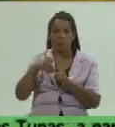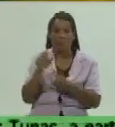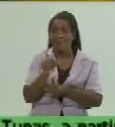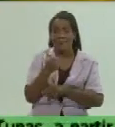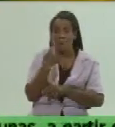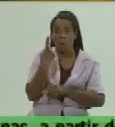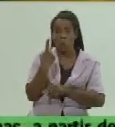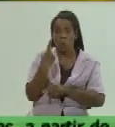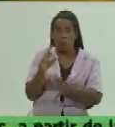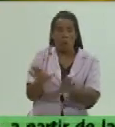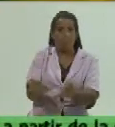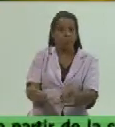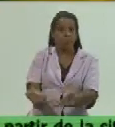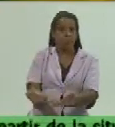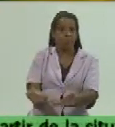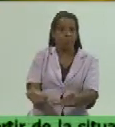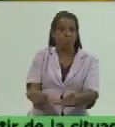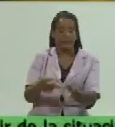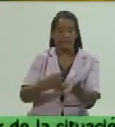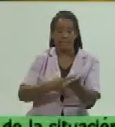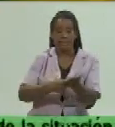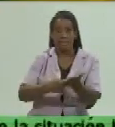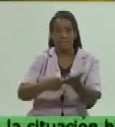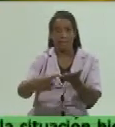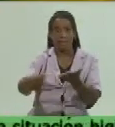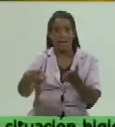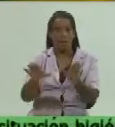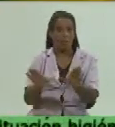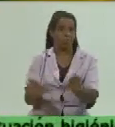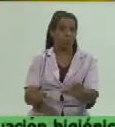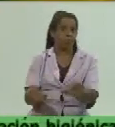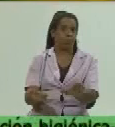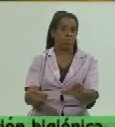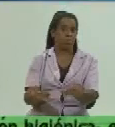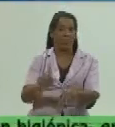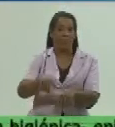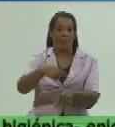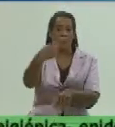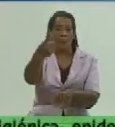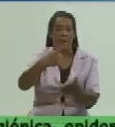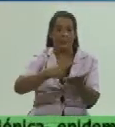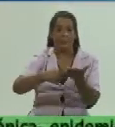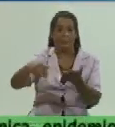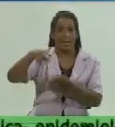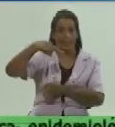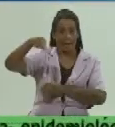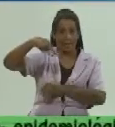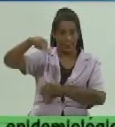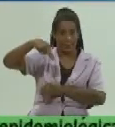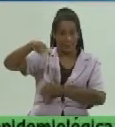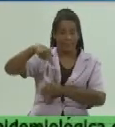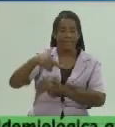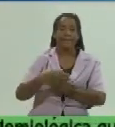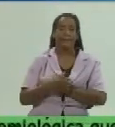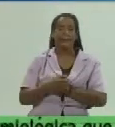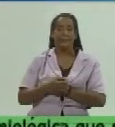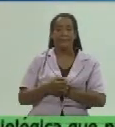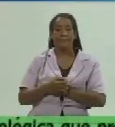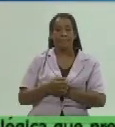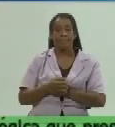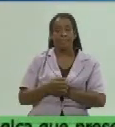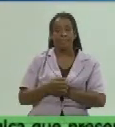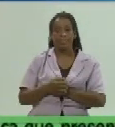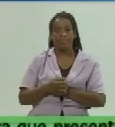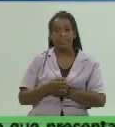es decir que tuvimos varias semanas suspendidas aunque ahora viene la semana de receso docente para toda la provincia y bueno dentro de las